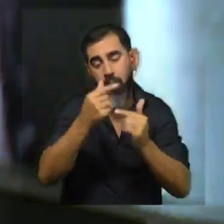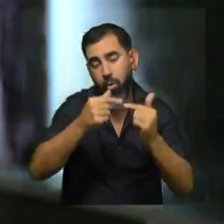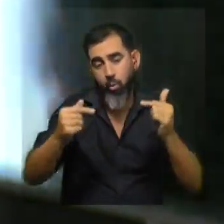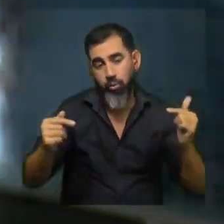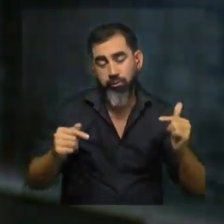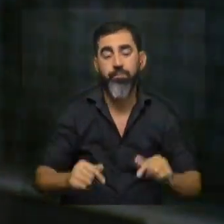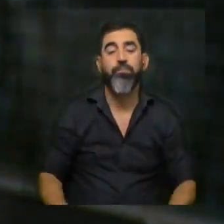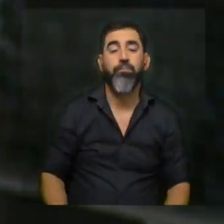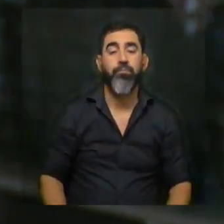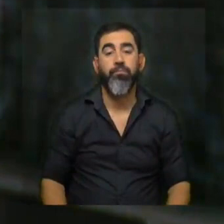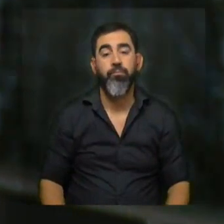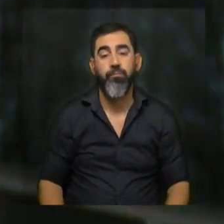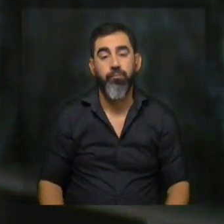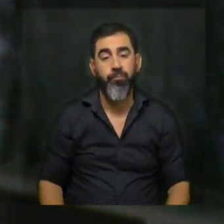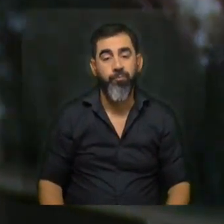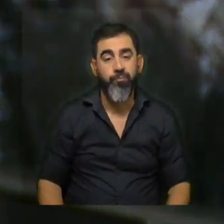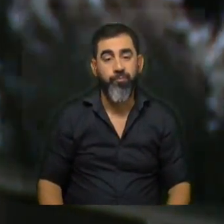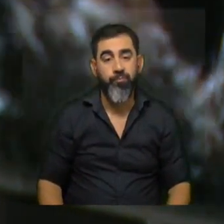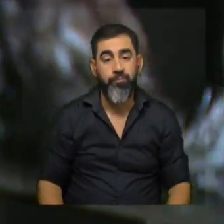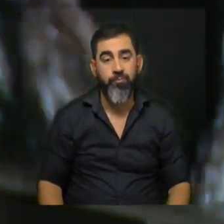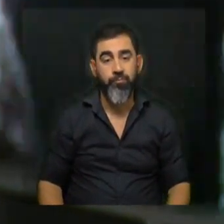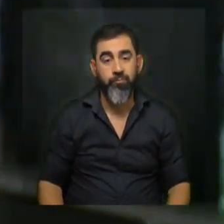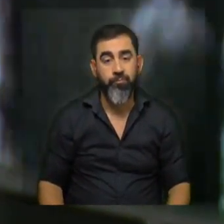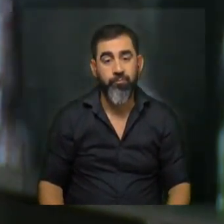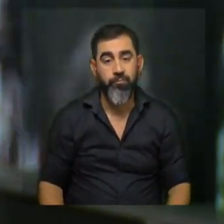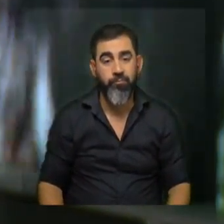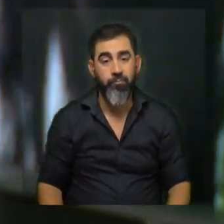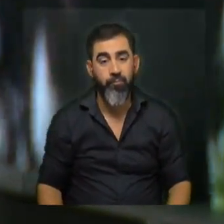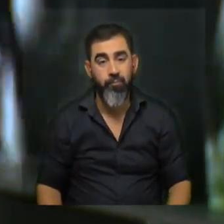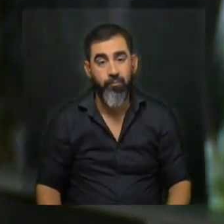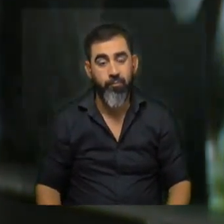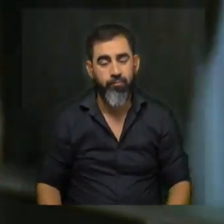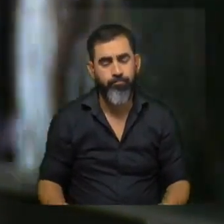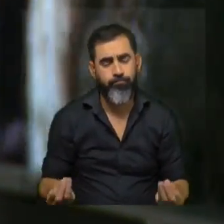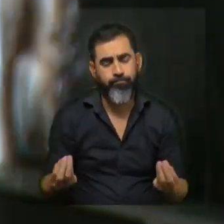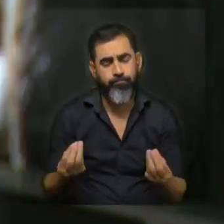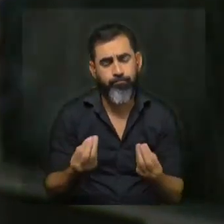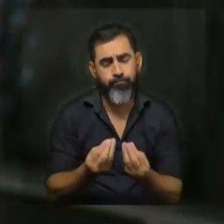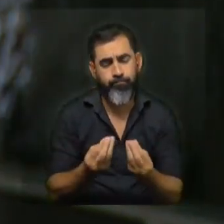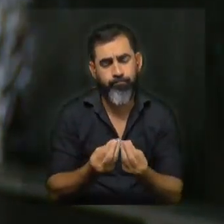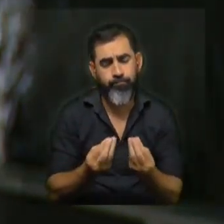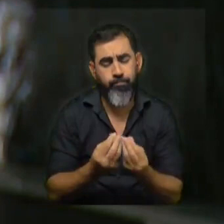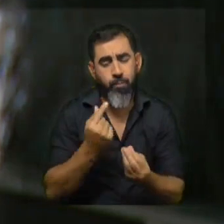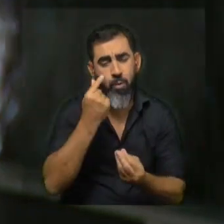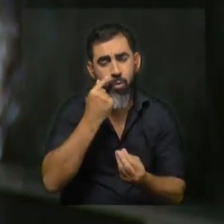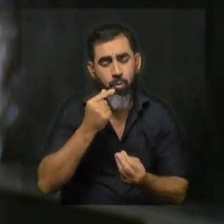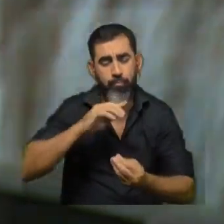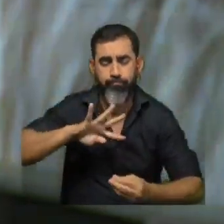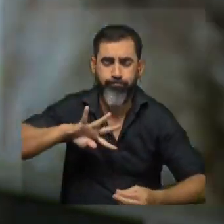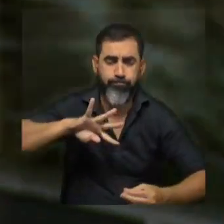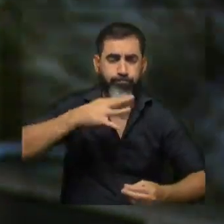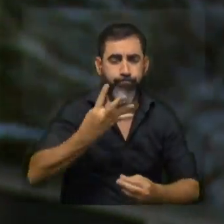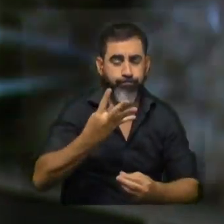eso poder avanzar en este estudio el número fue altísimo más que cuadruplicó